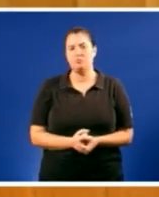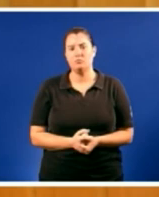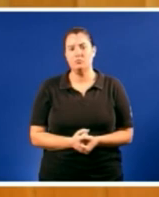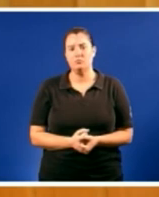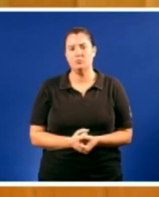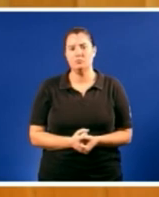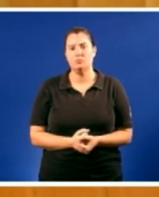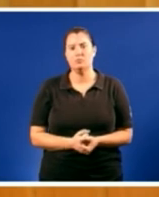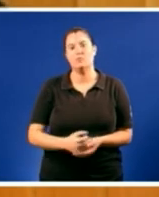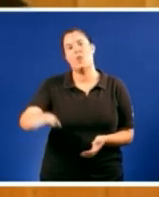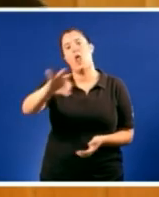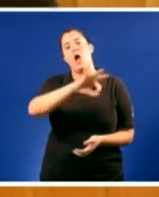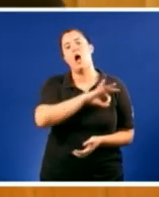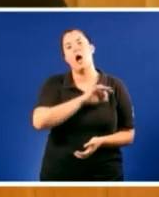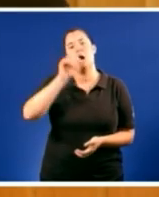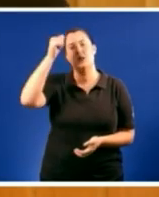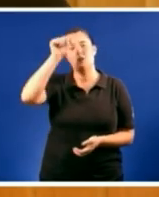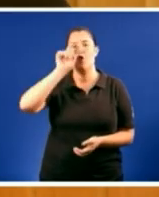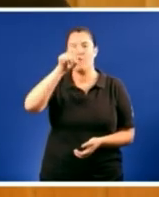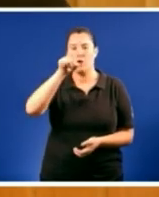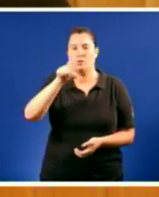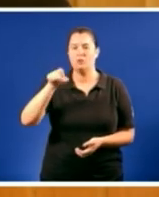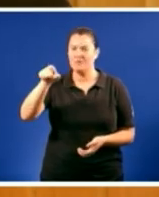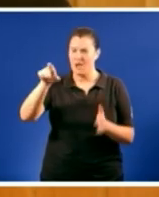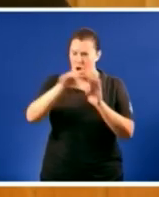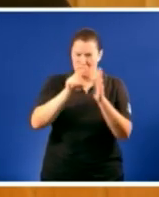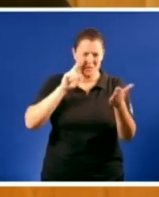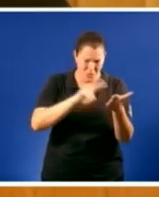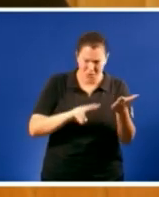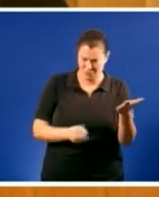señor Feijó vostede leo a Constitución